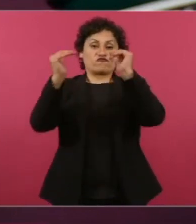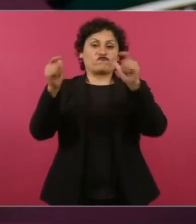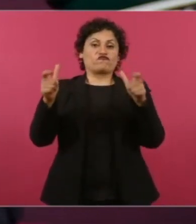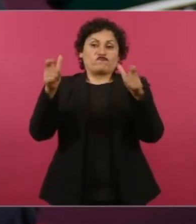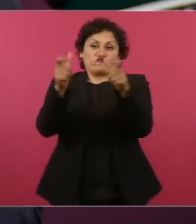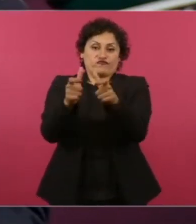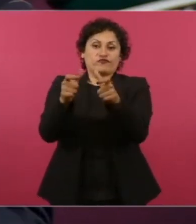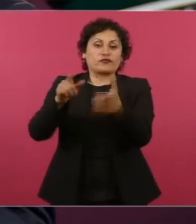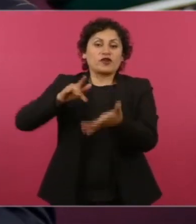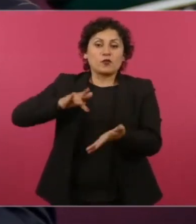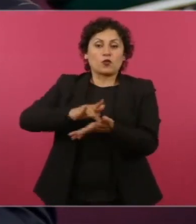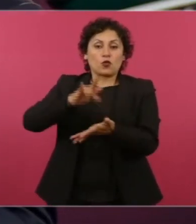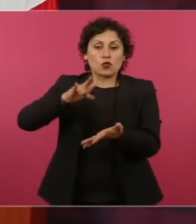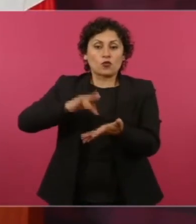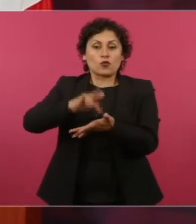de estos voceros.